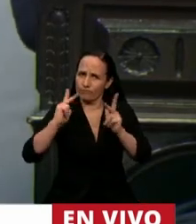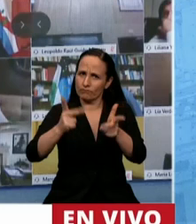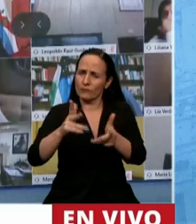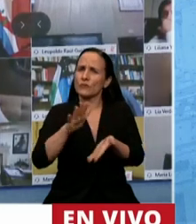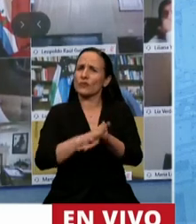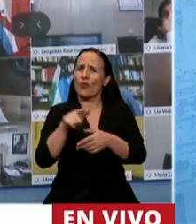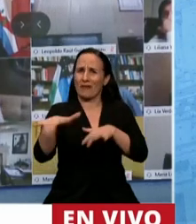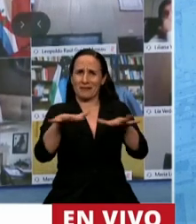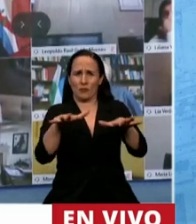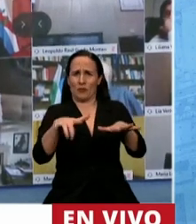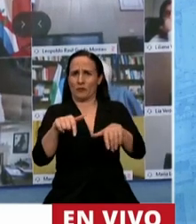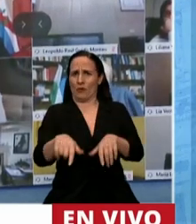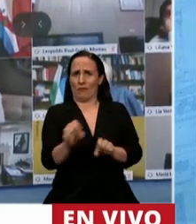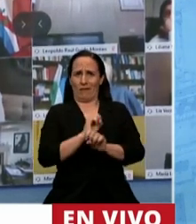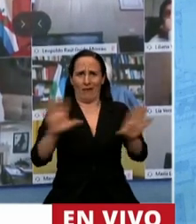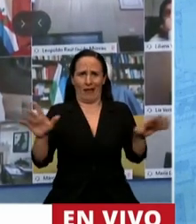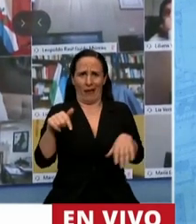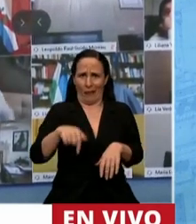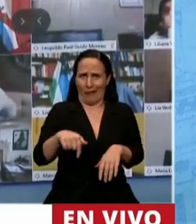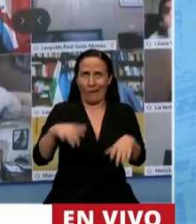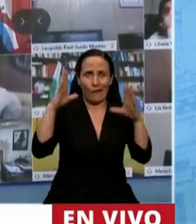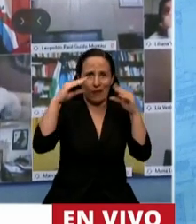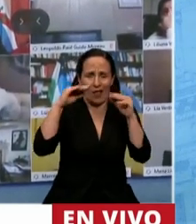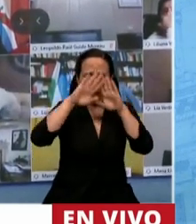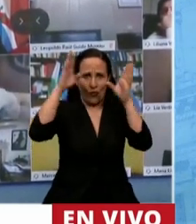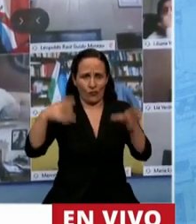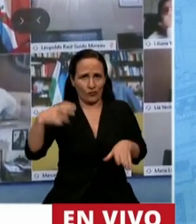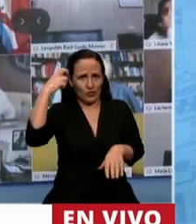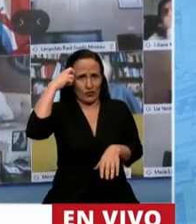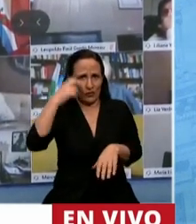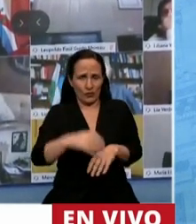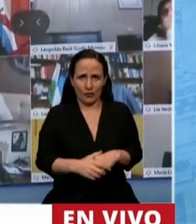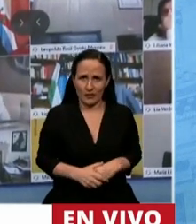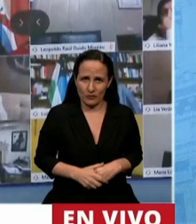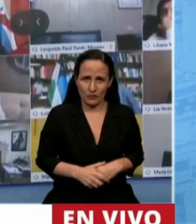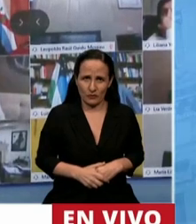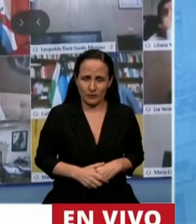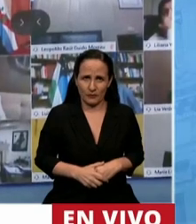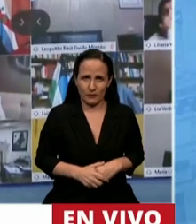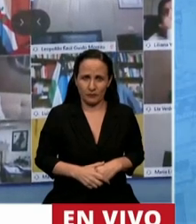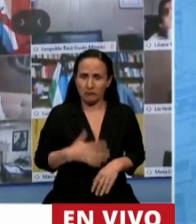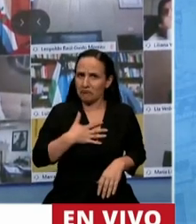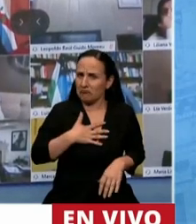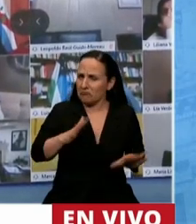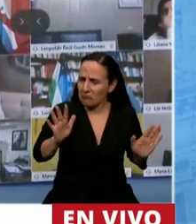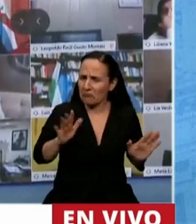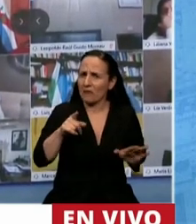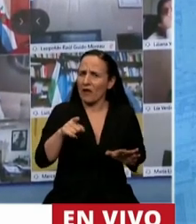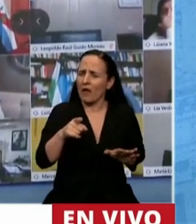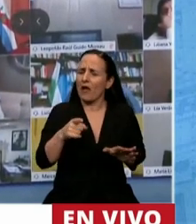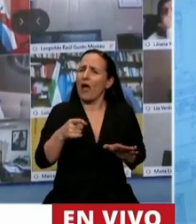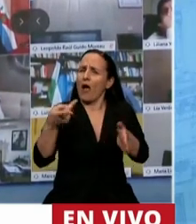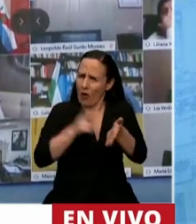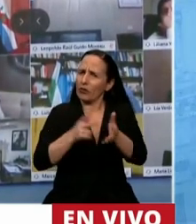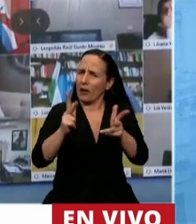gravedad de lo que está tomando lugar esta noche en el Congreso de la Nación. Creo que no sobra insistir